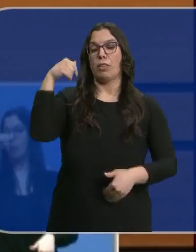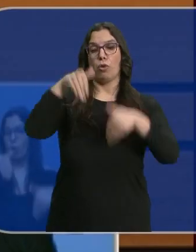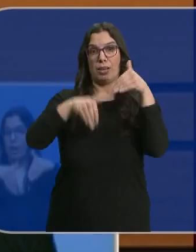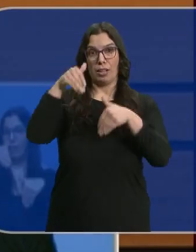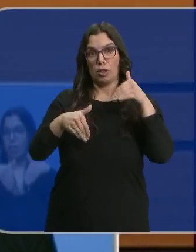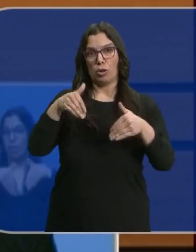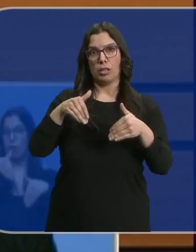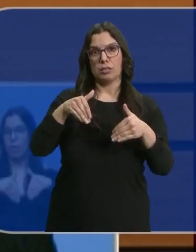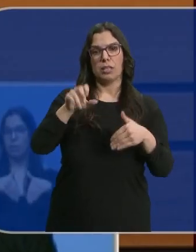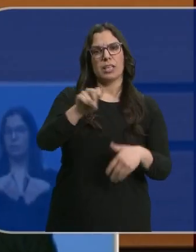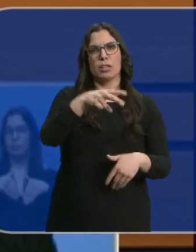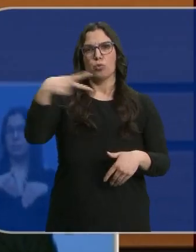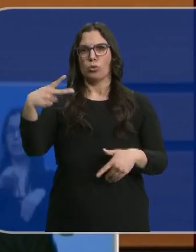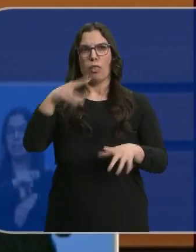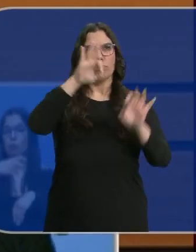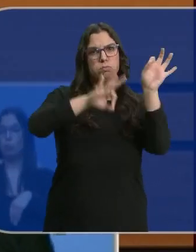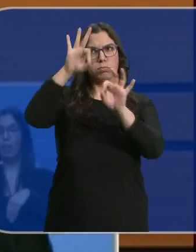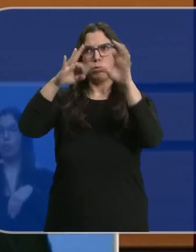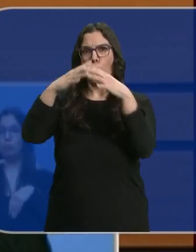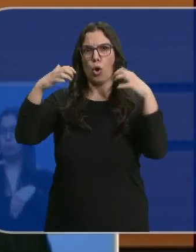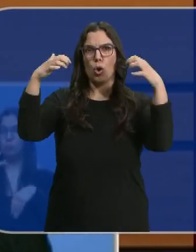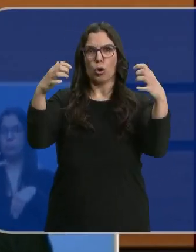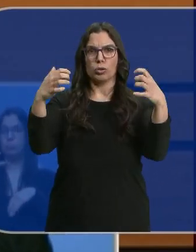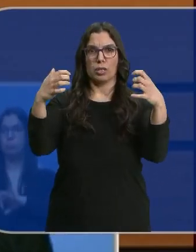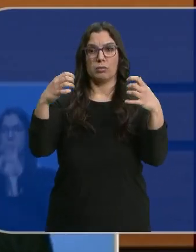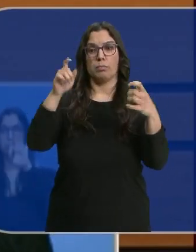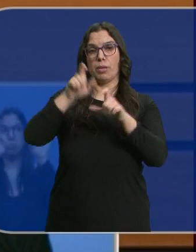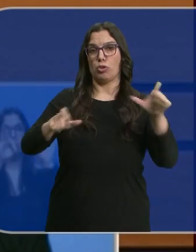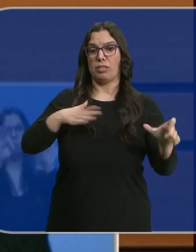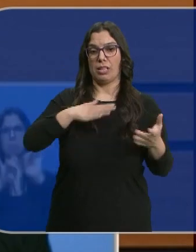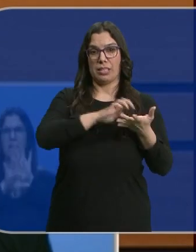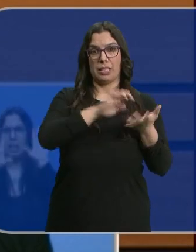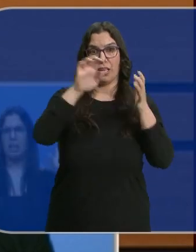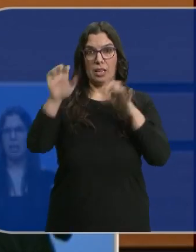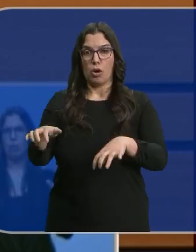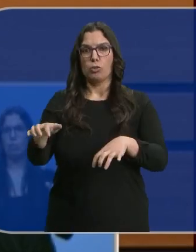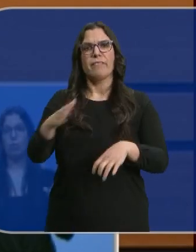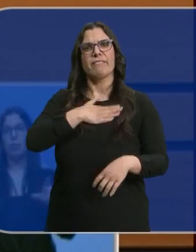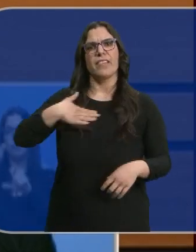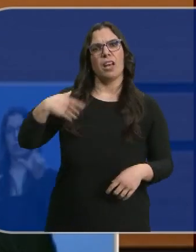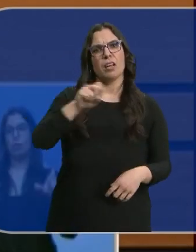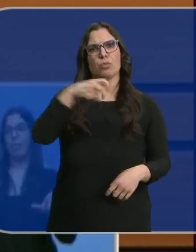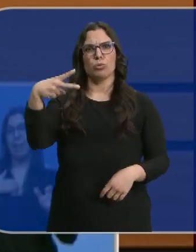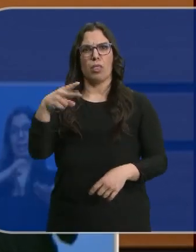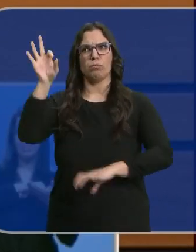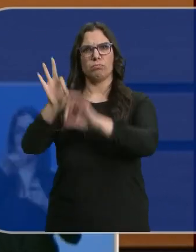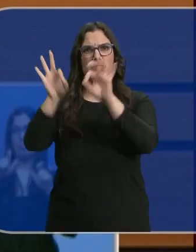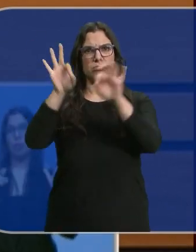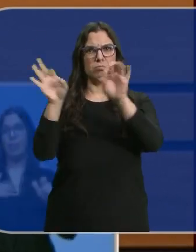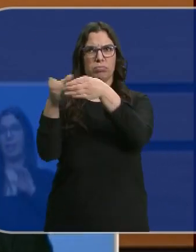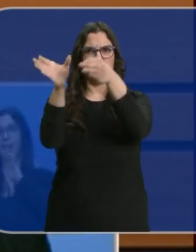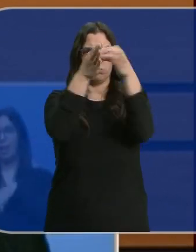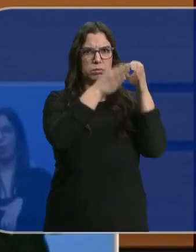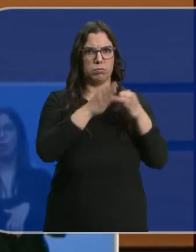dejaron clara la composición que tanto los castellanos como los leoneses han querido para este Parlamento